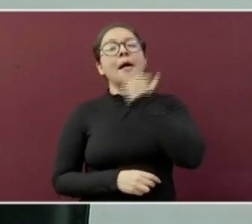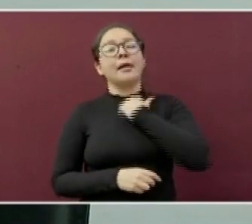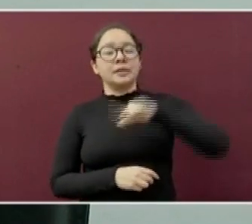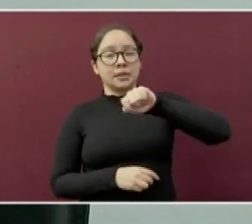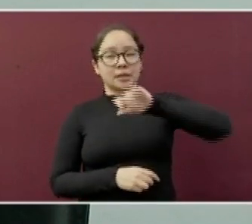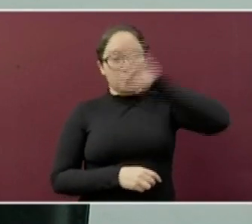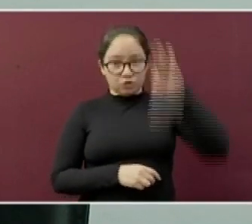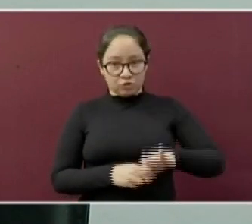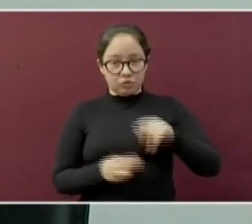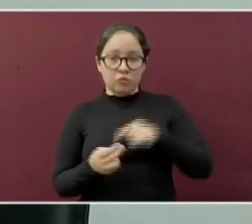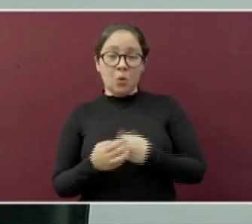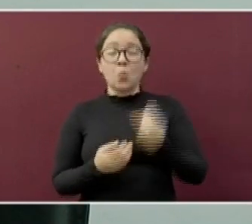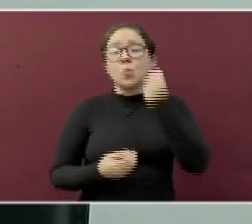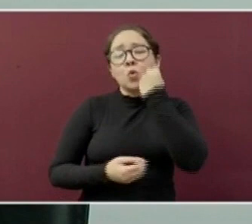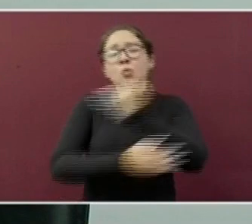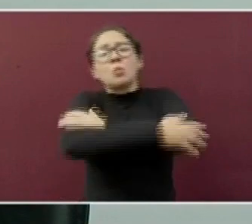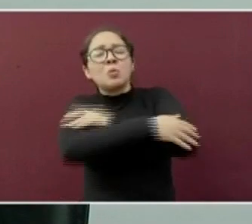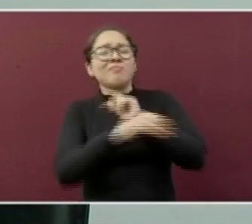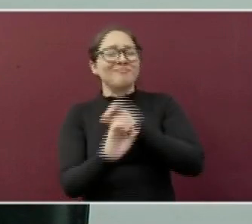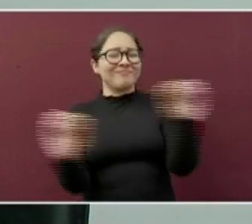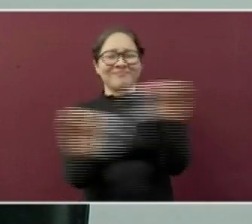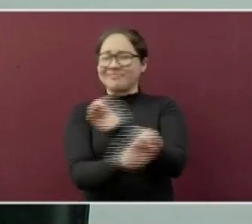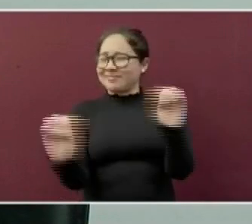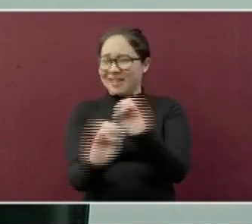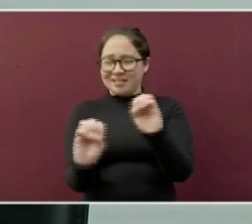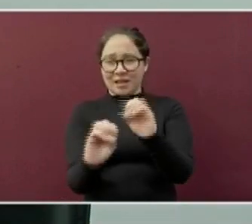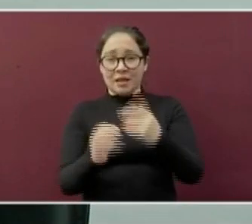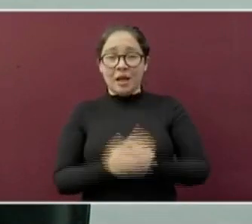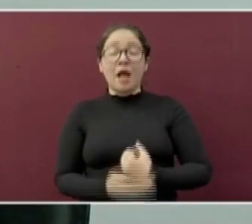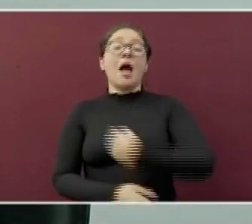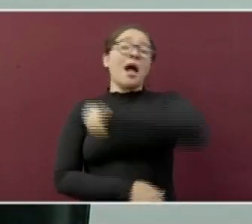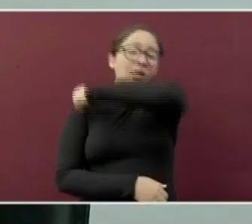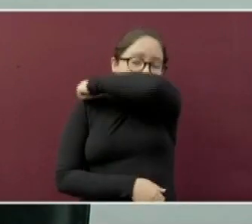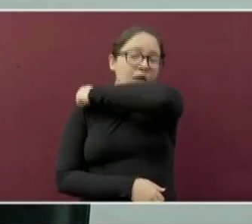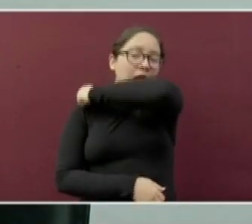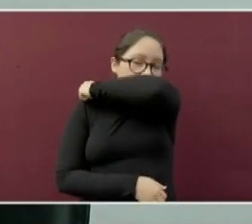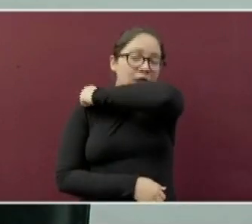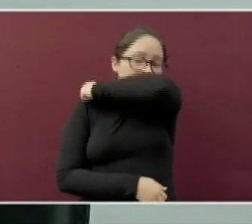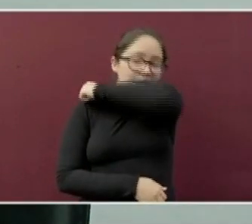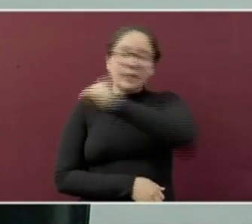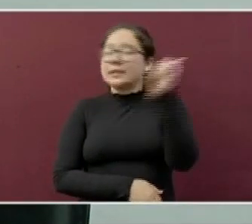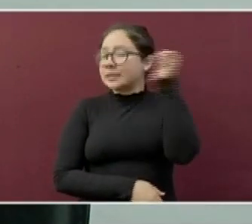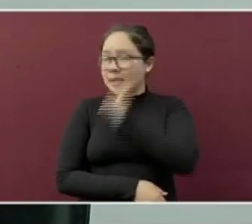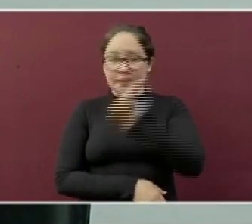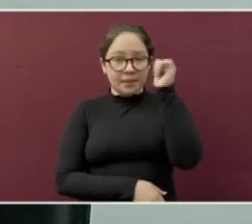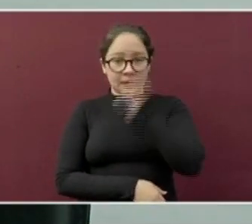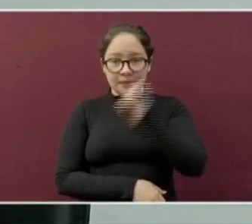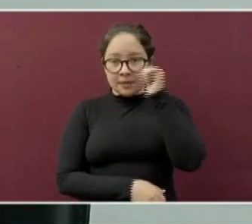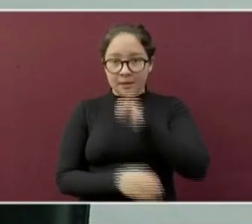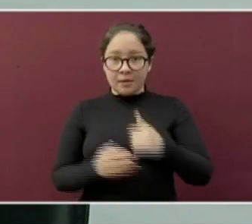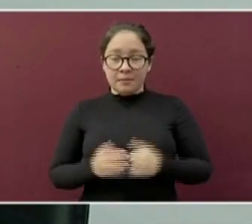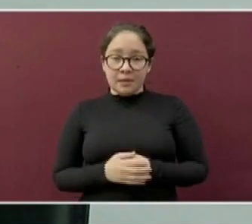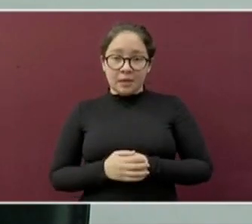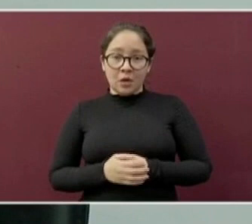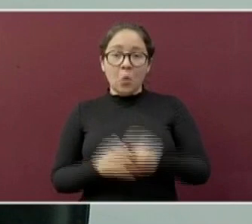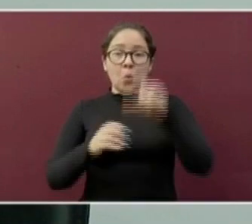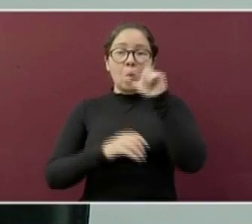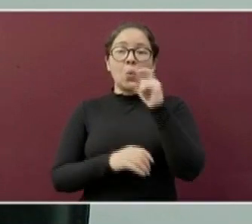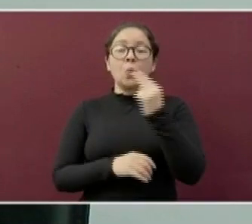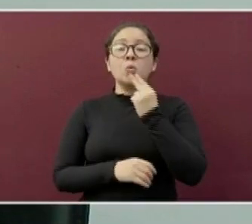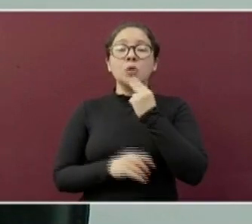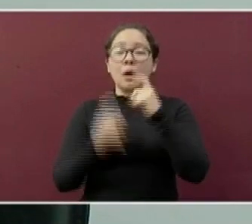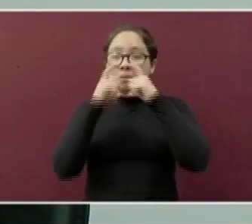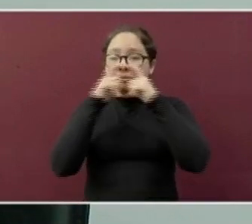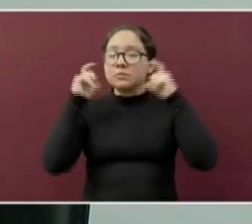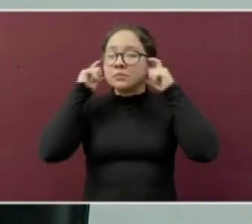No saludar de beso, mano o abrazo. Estornudar o toser en el pliegue interno del codo. Y utilizar cubrebocas